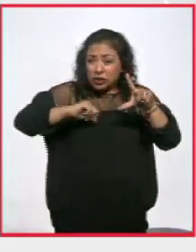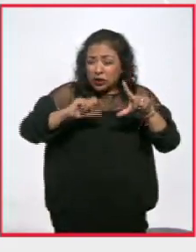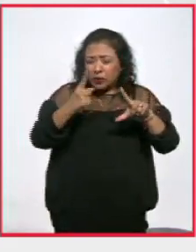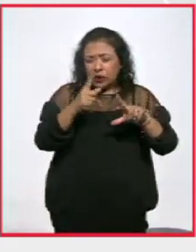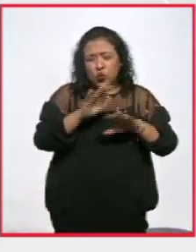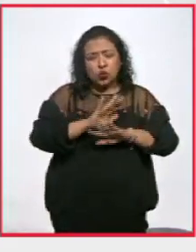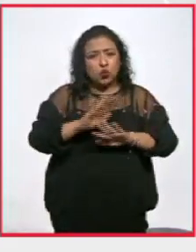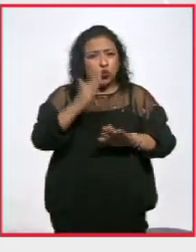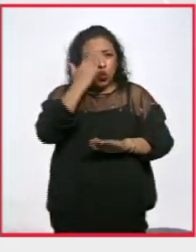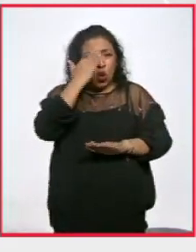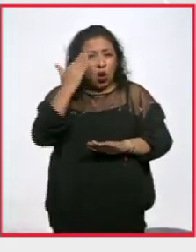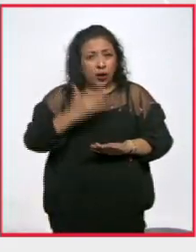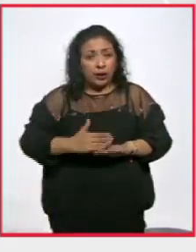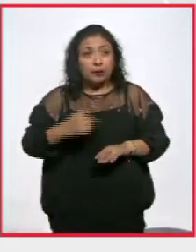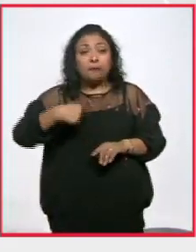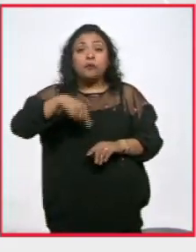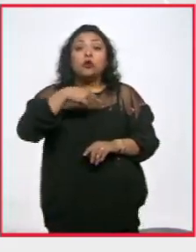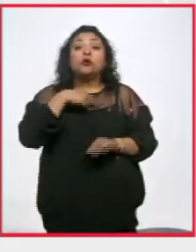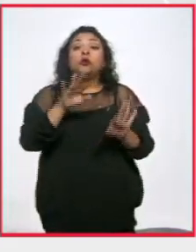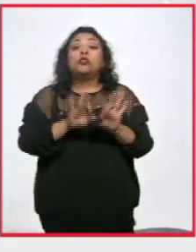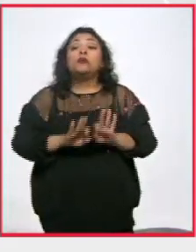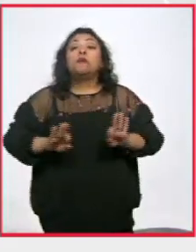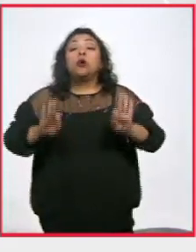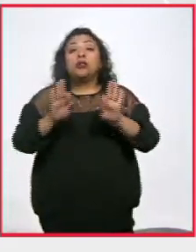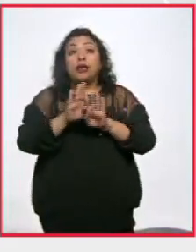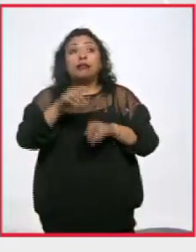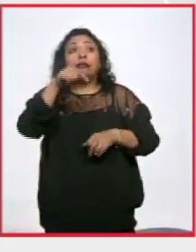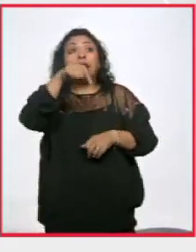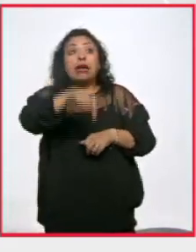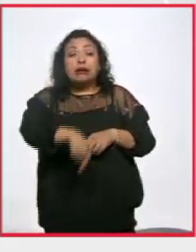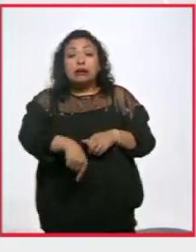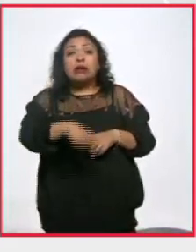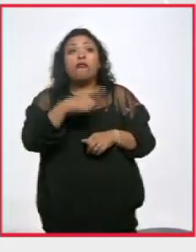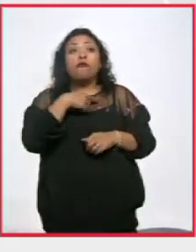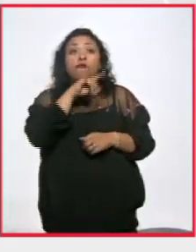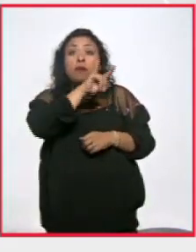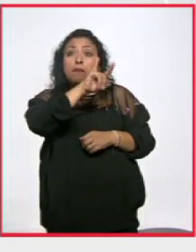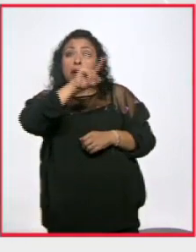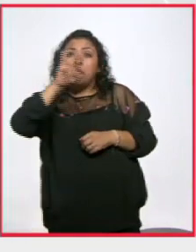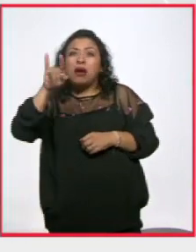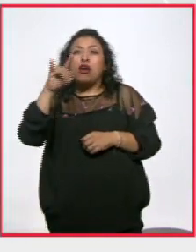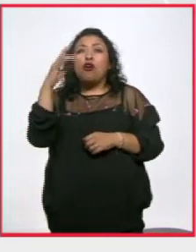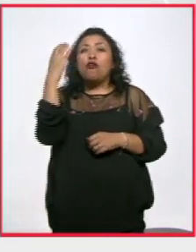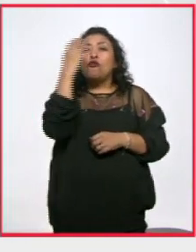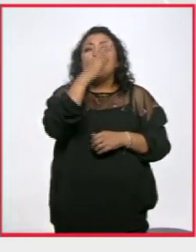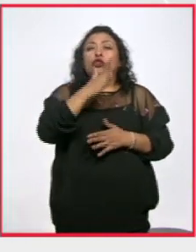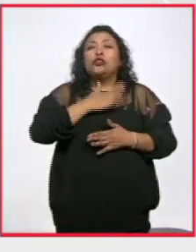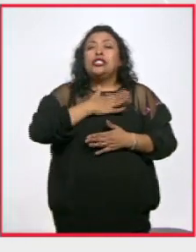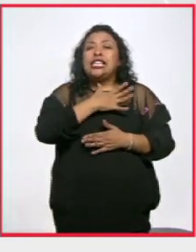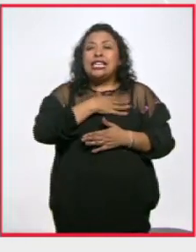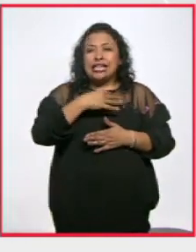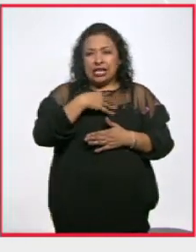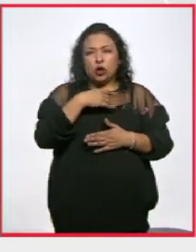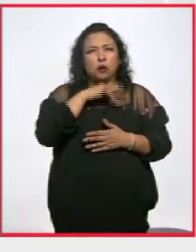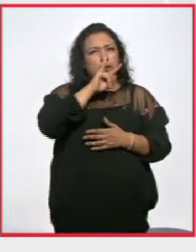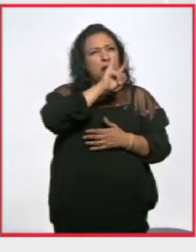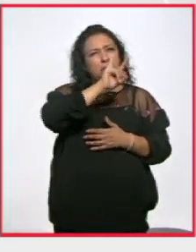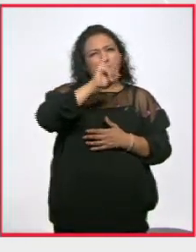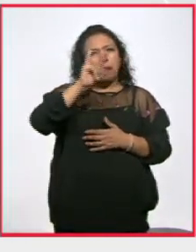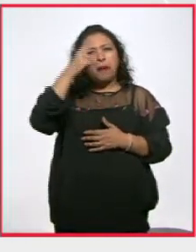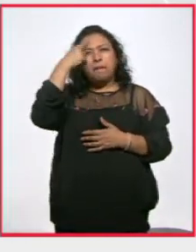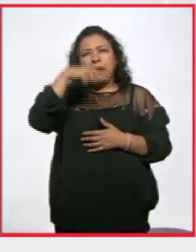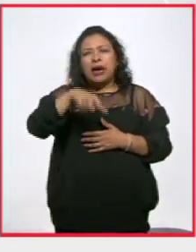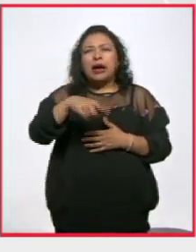Y para nosotros es muy importante que están aquí las fotos de nuestros hijos, es para que sepa,